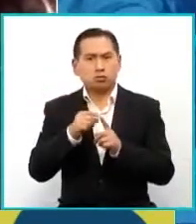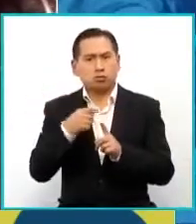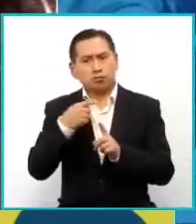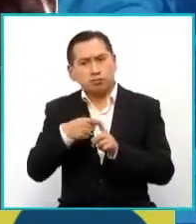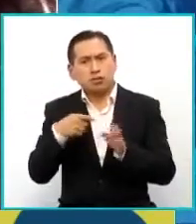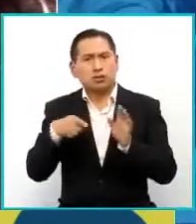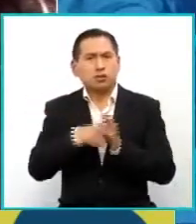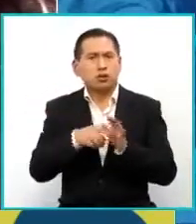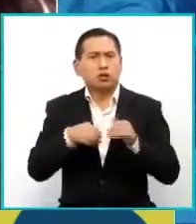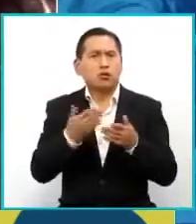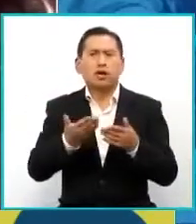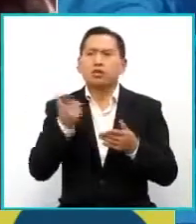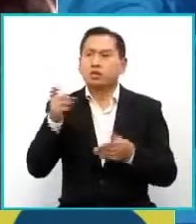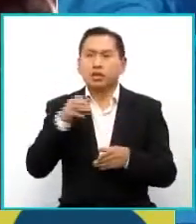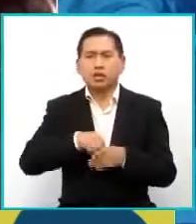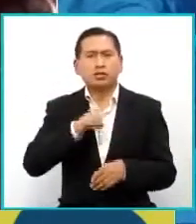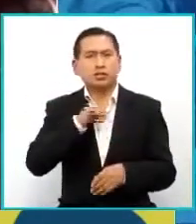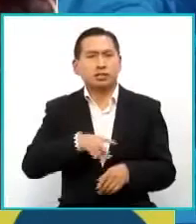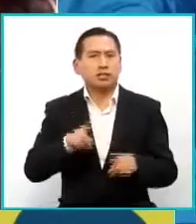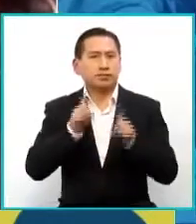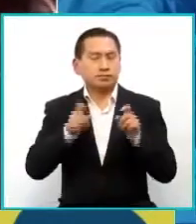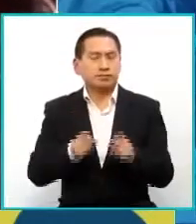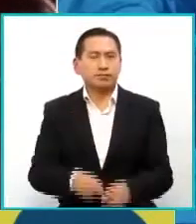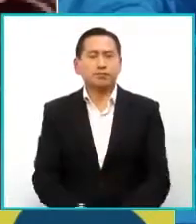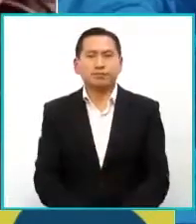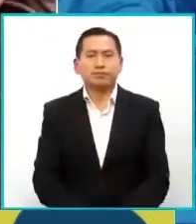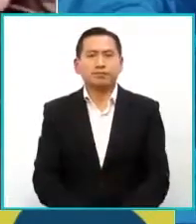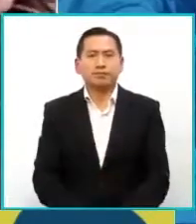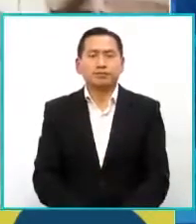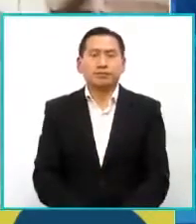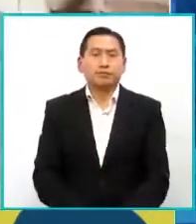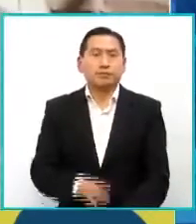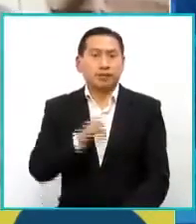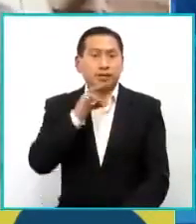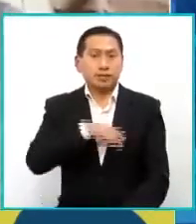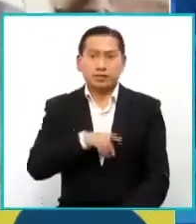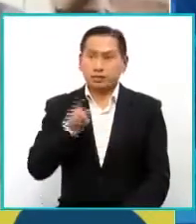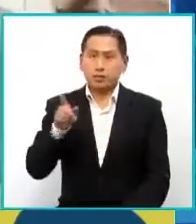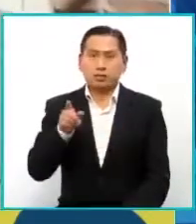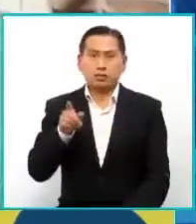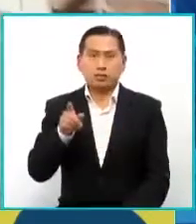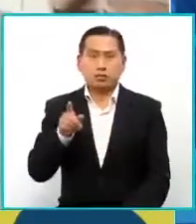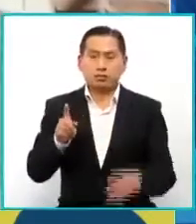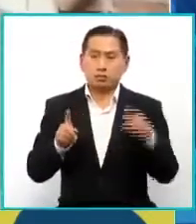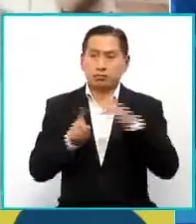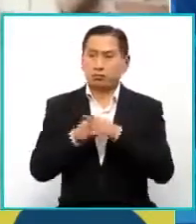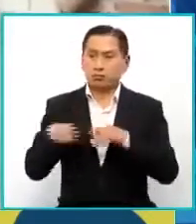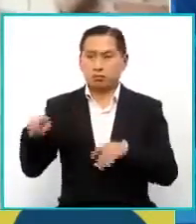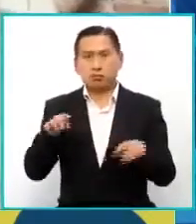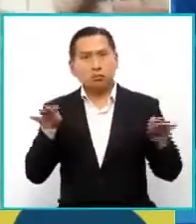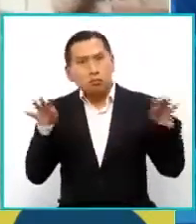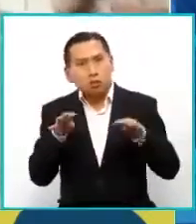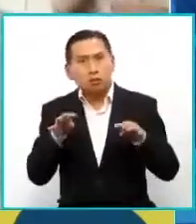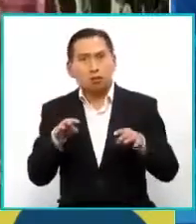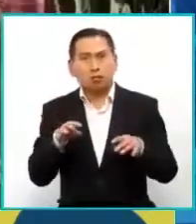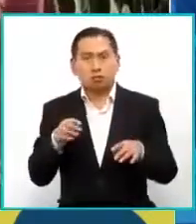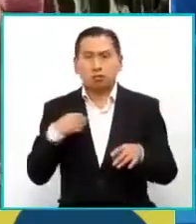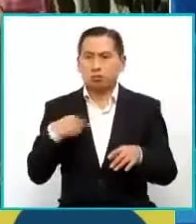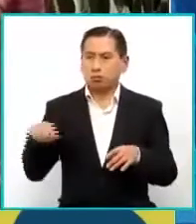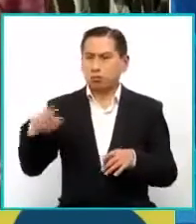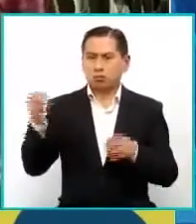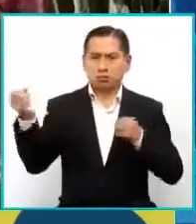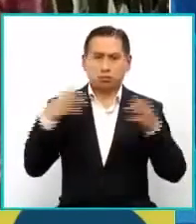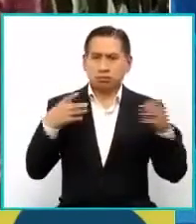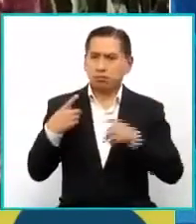del estreno en Chile. Bueno, en Chile ha sido un recibimiento muy interesante, he recibido mensajes